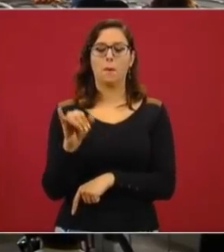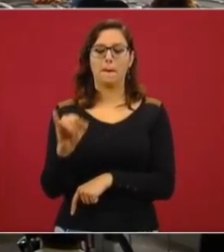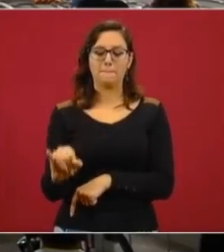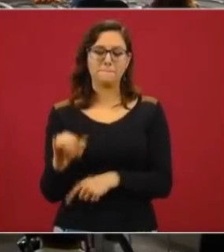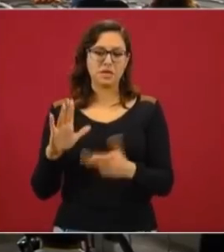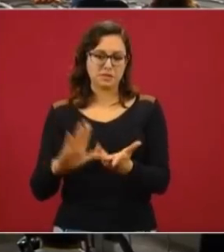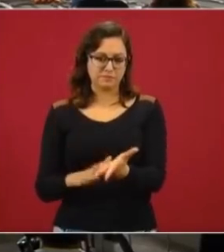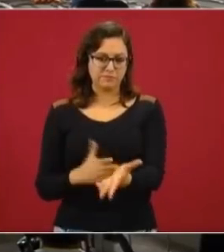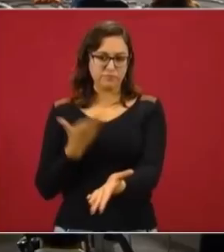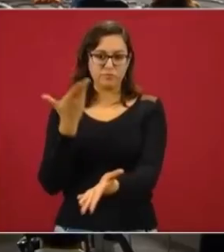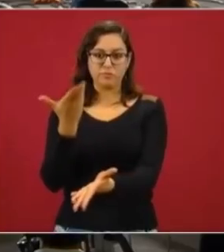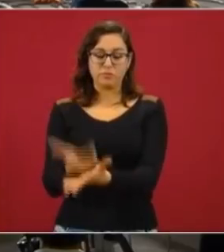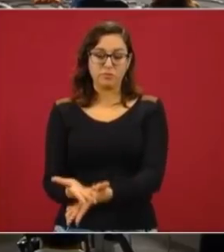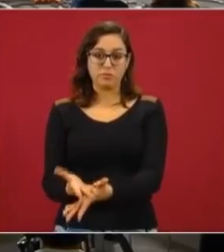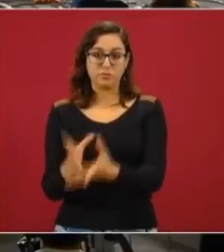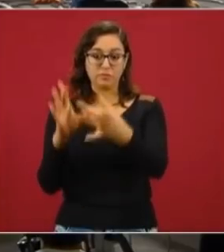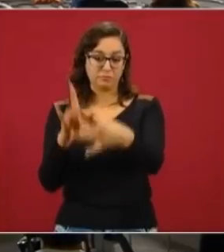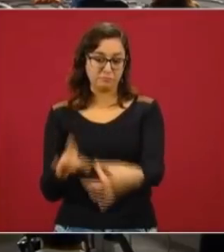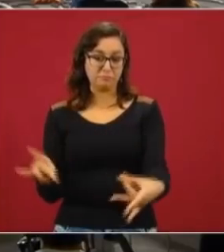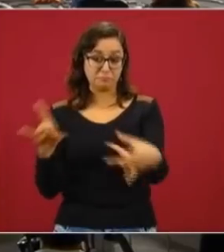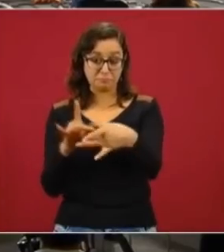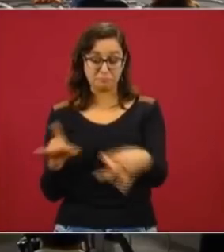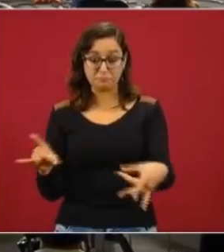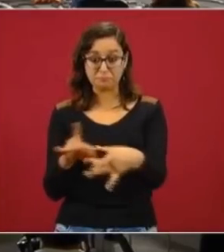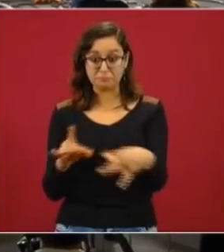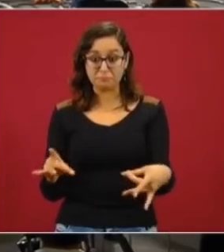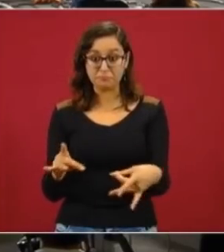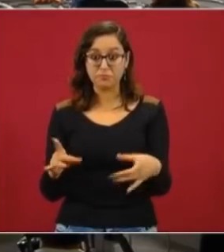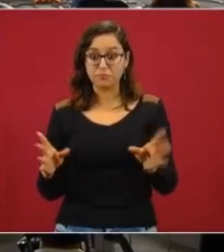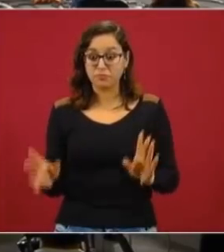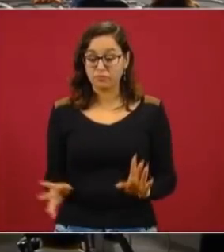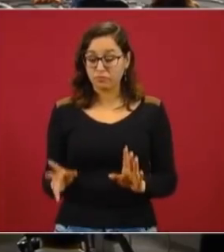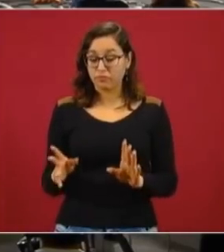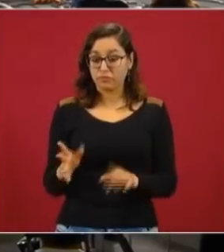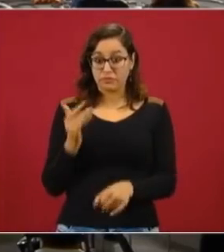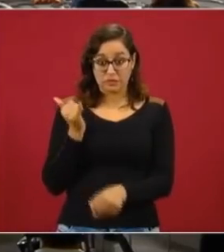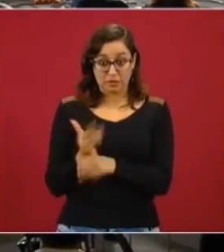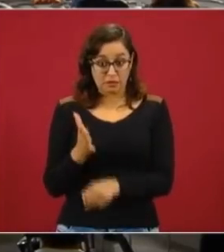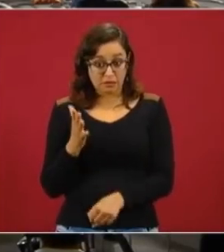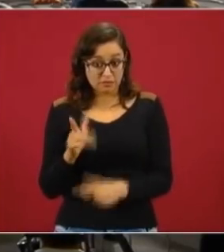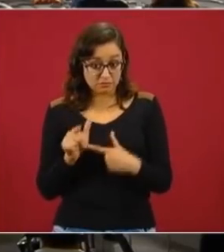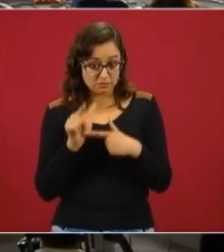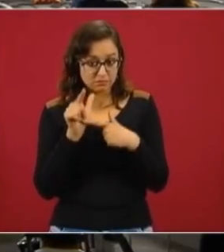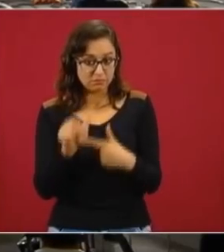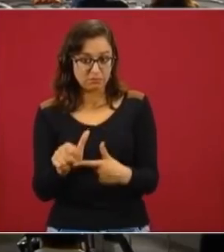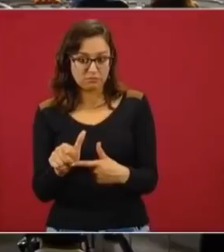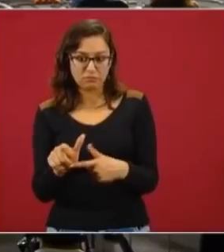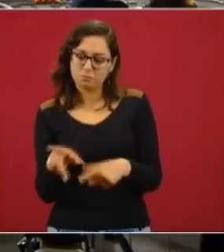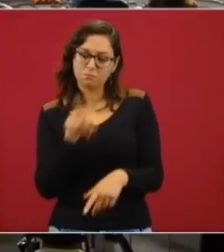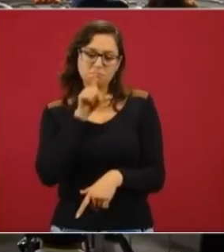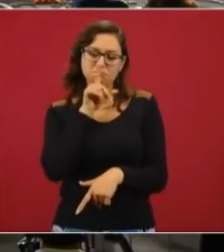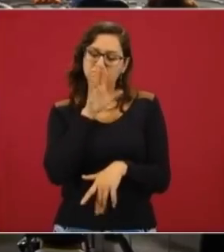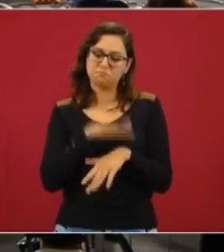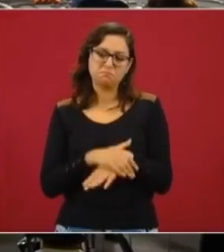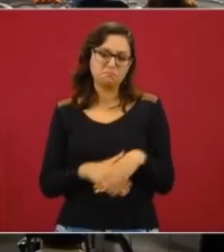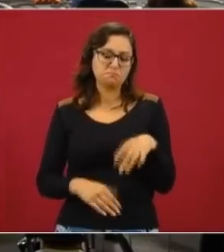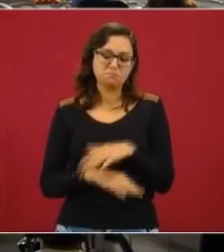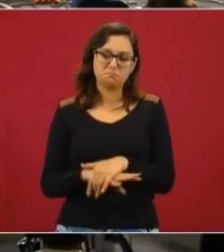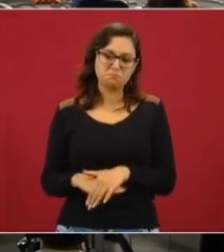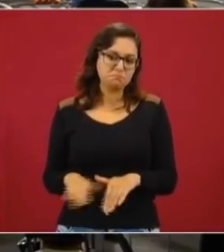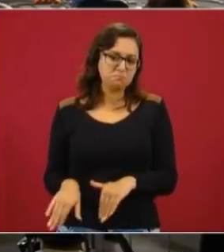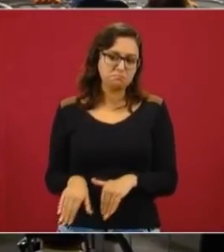no van a entorpecer el cumplimiento del acuerdo